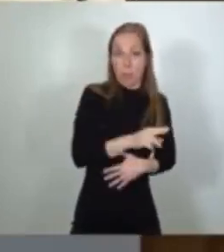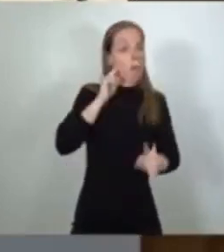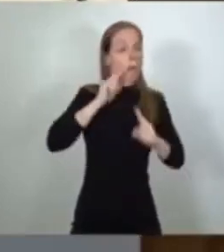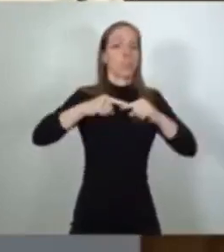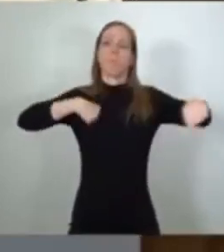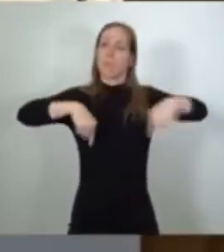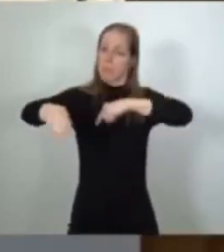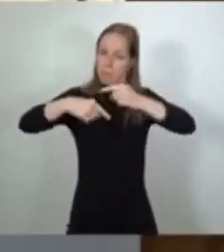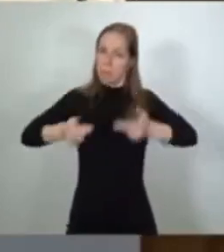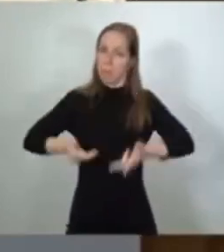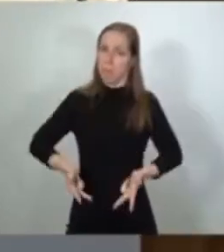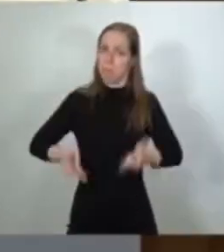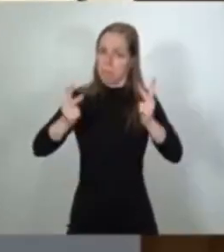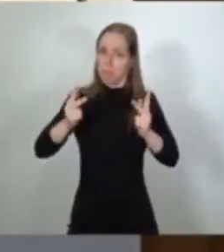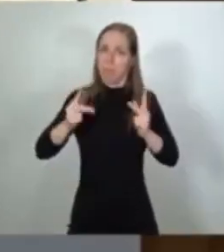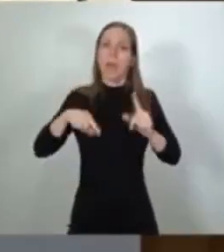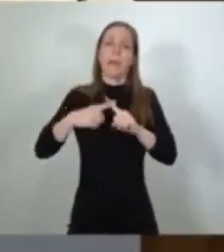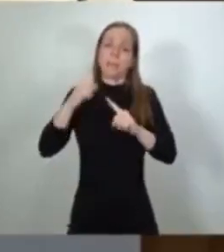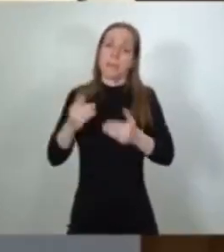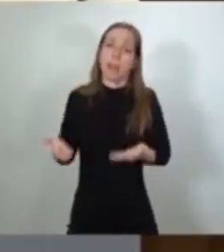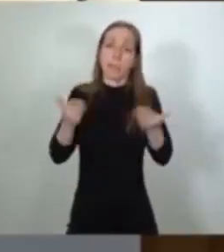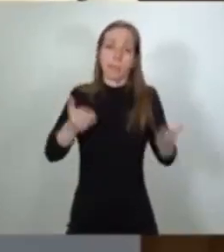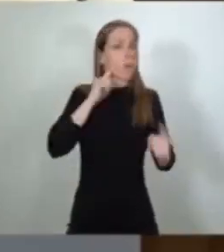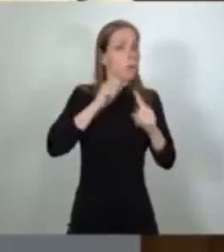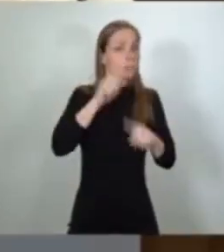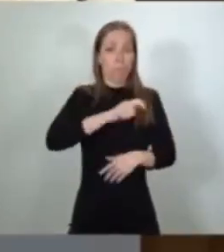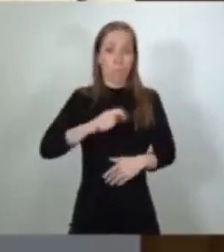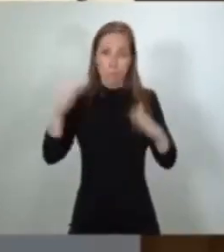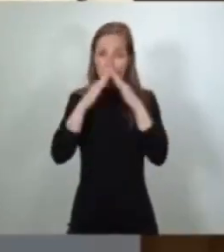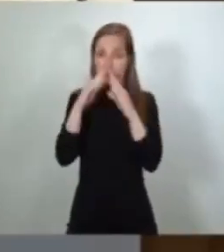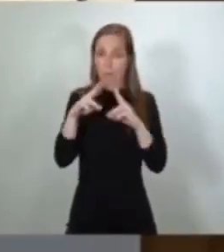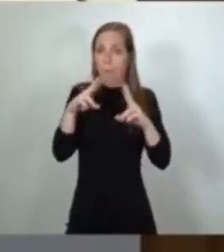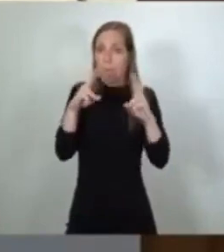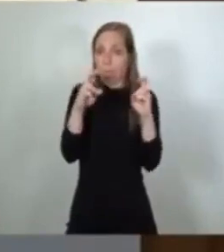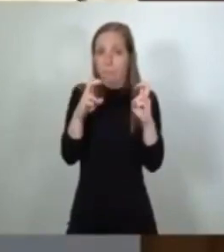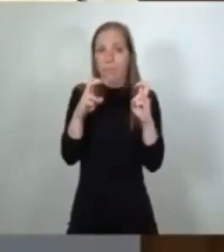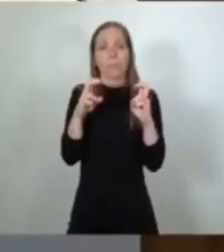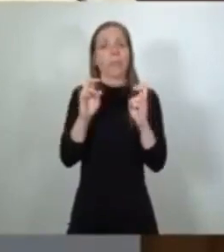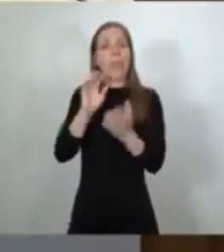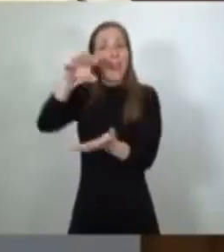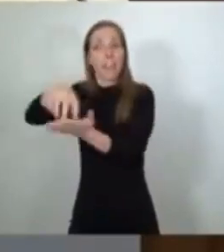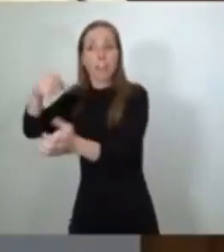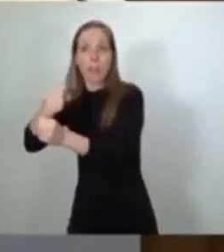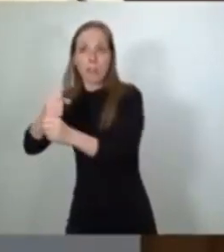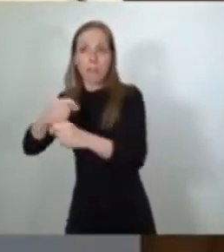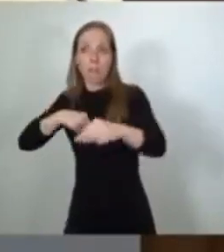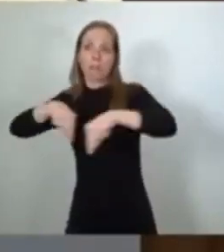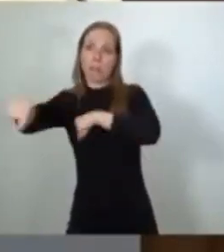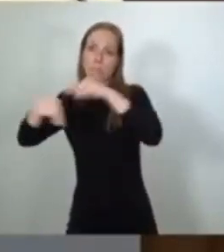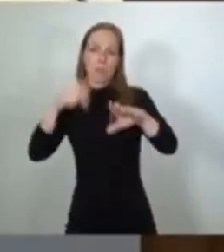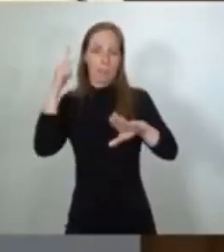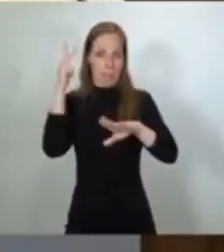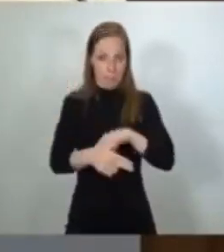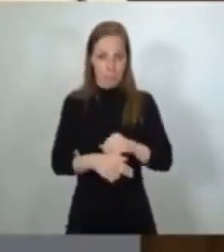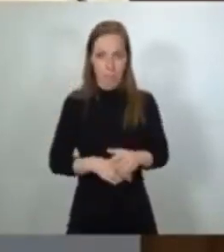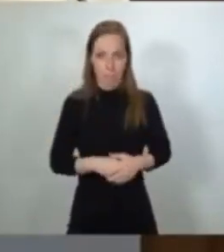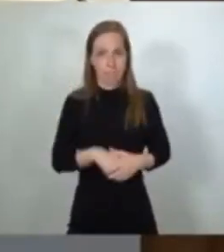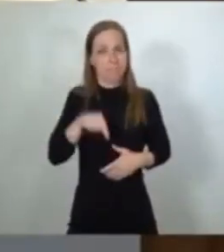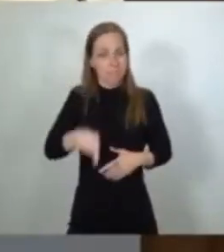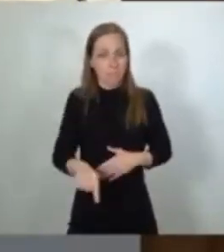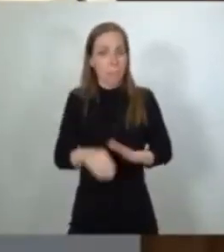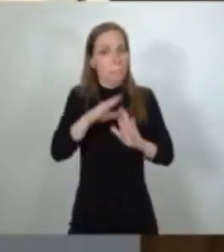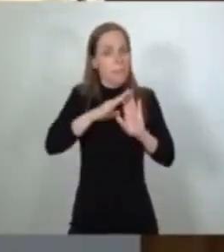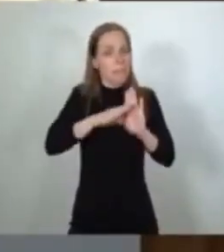y que contribuía al confinamiento de la ciudadanía, evitando el desplazamiento a los centros de trabajo. Una medida de